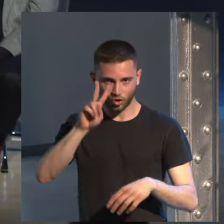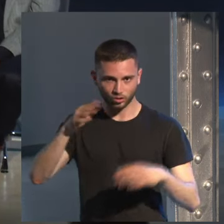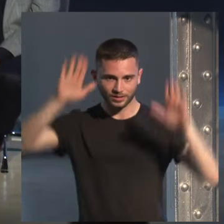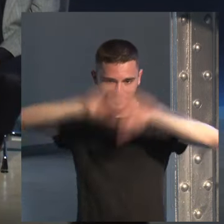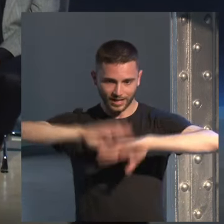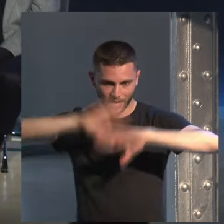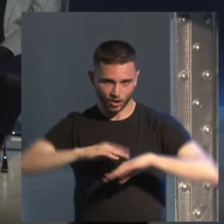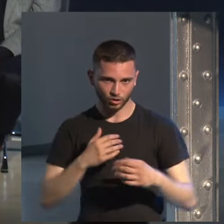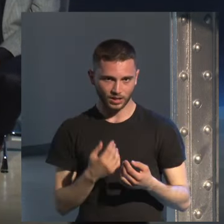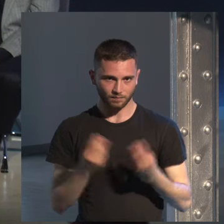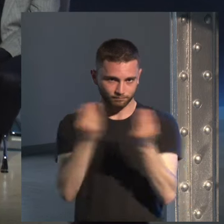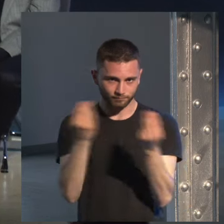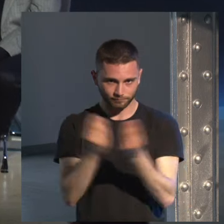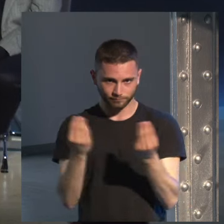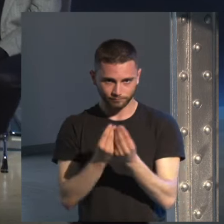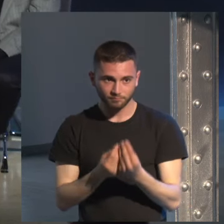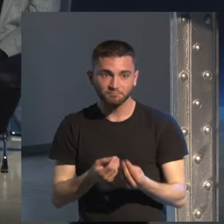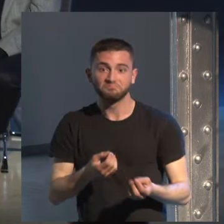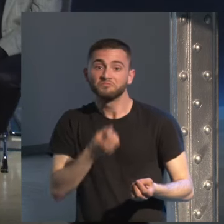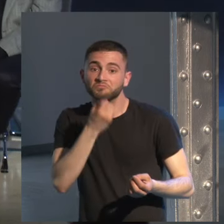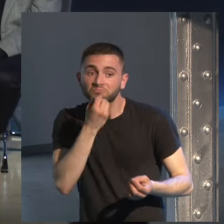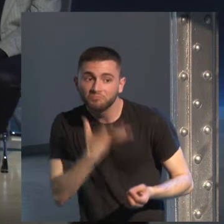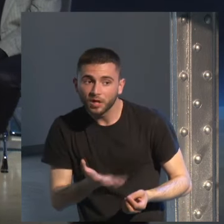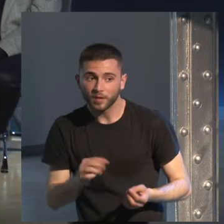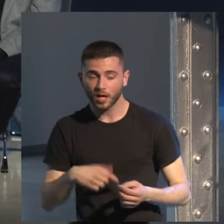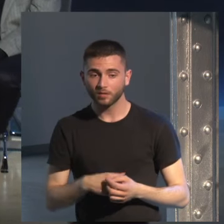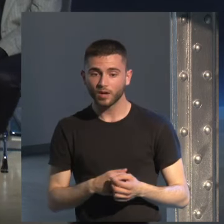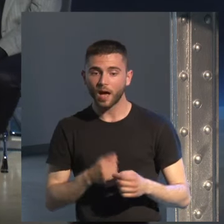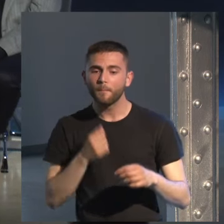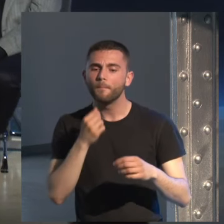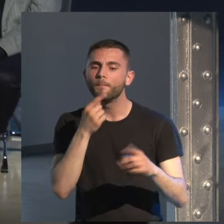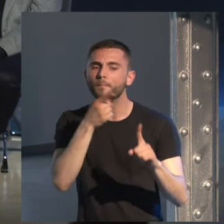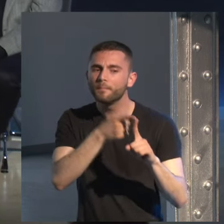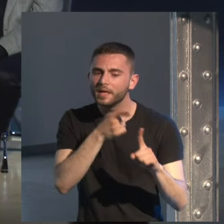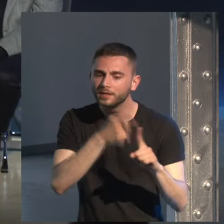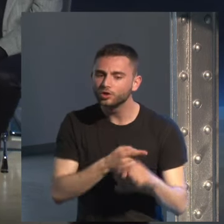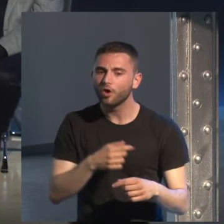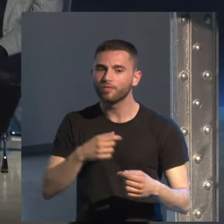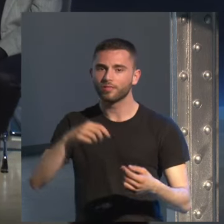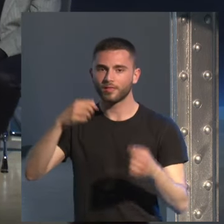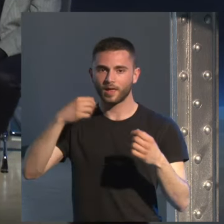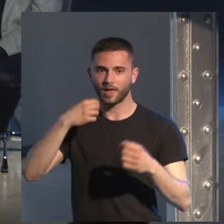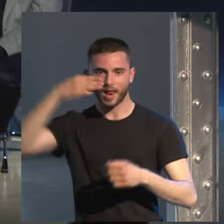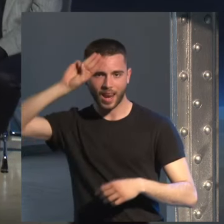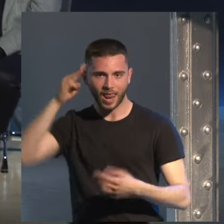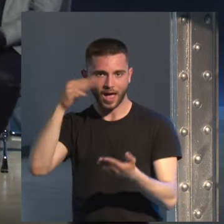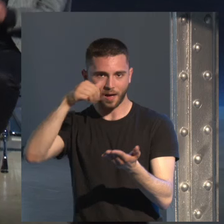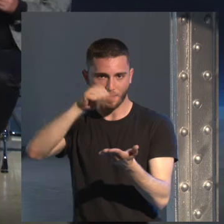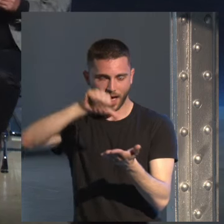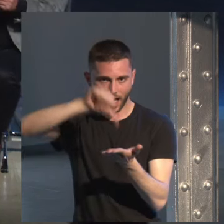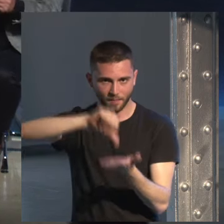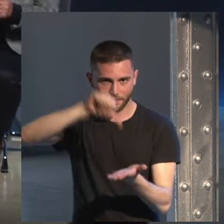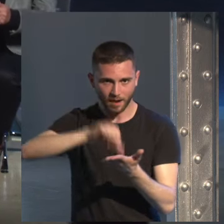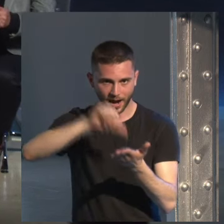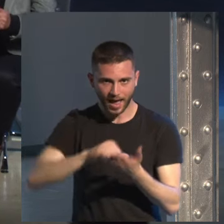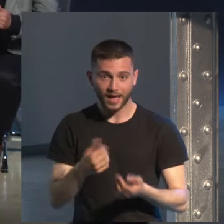están bien están bien hay una visión de La Habana que creo que el hecho de que el director sea español le